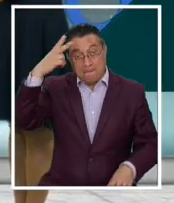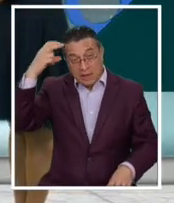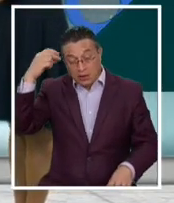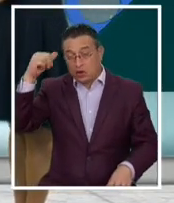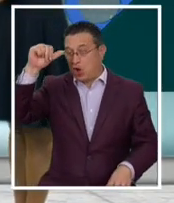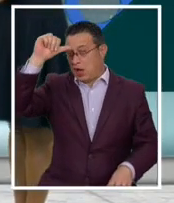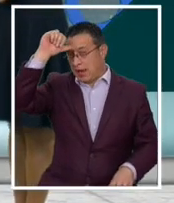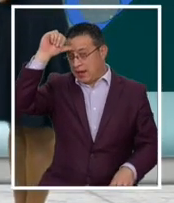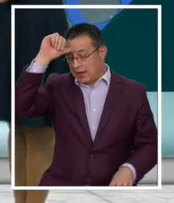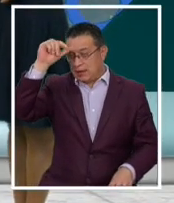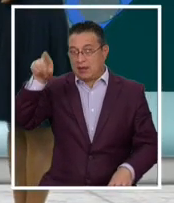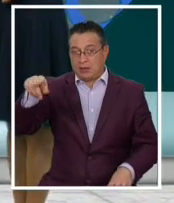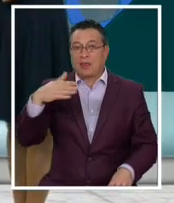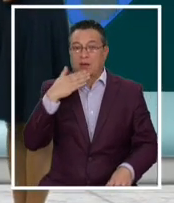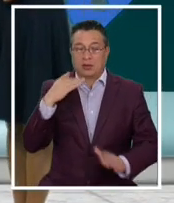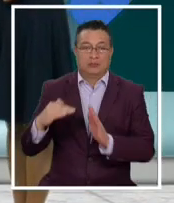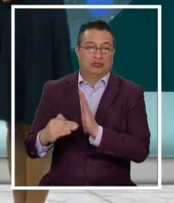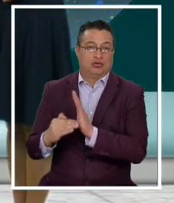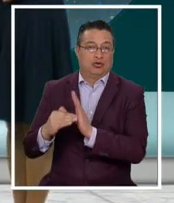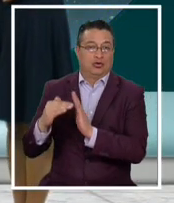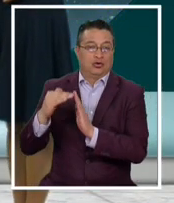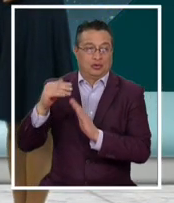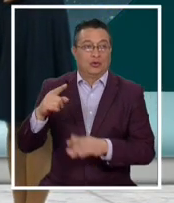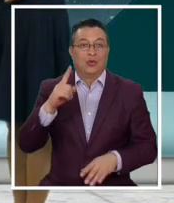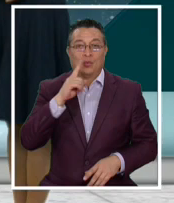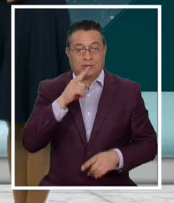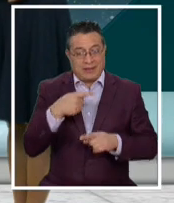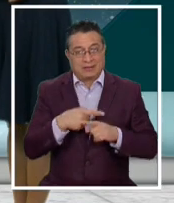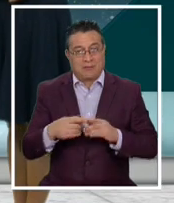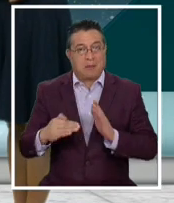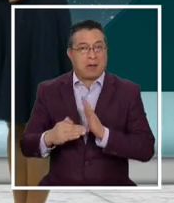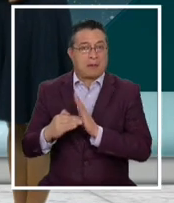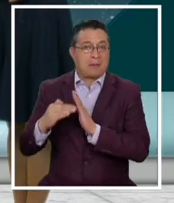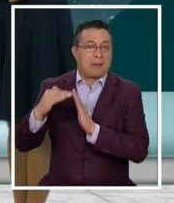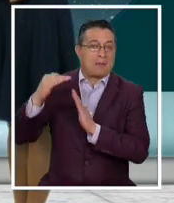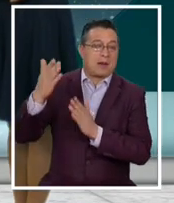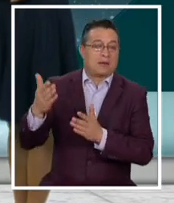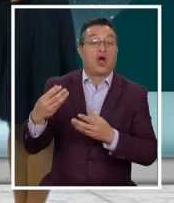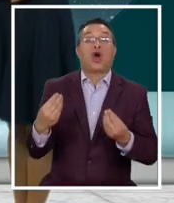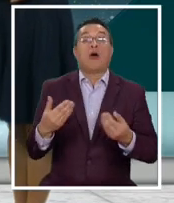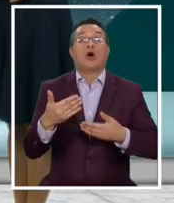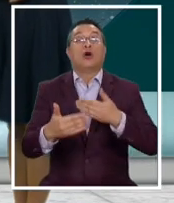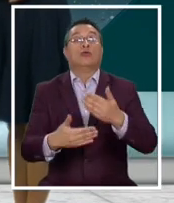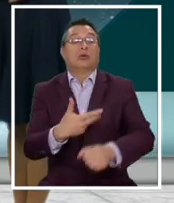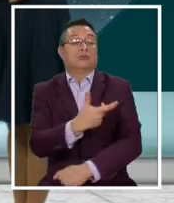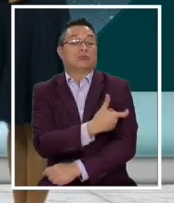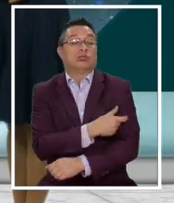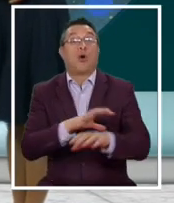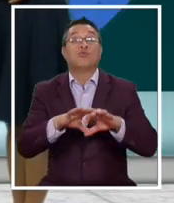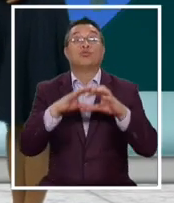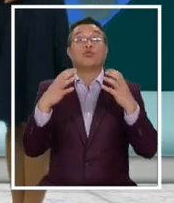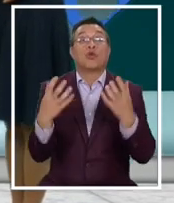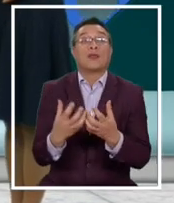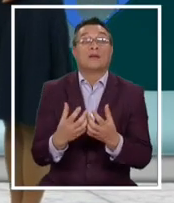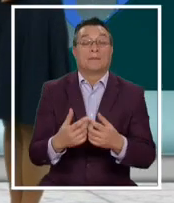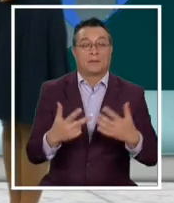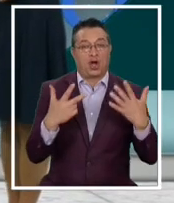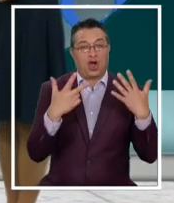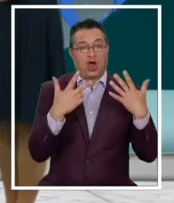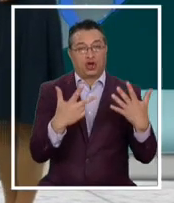e India, que ha ido subiendo sus infecciones esta última semana. ¿Cómo ha avanzado la vacunación mundial? Son